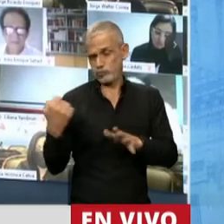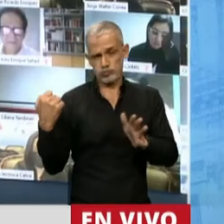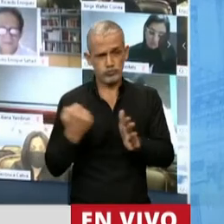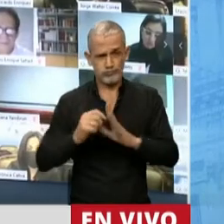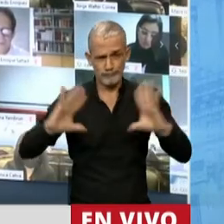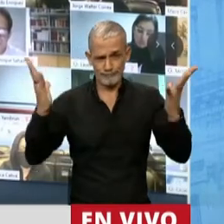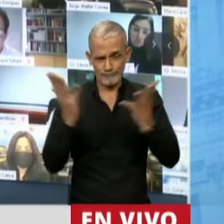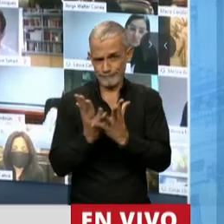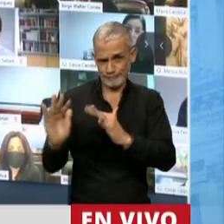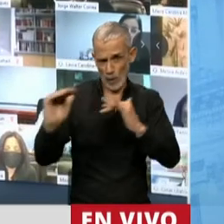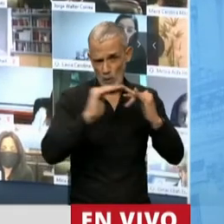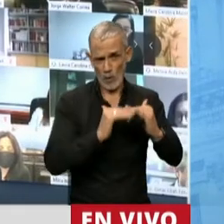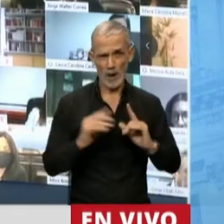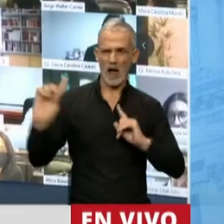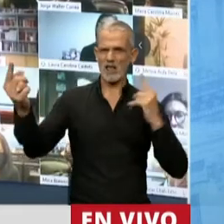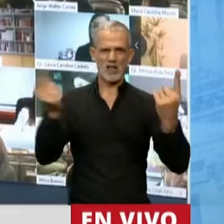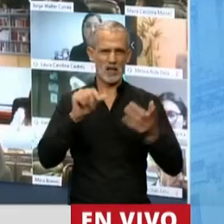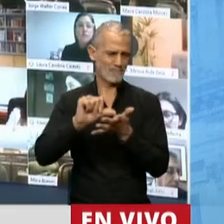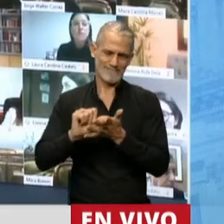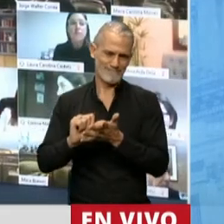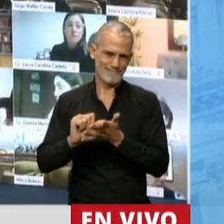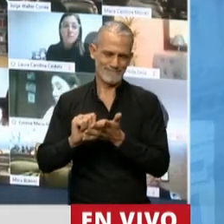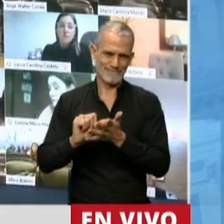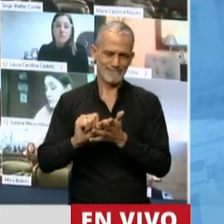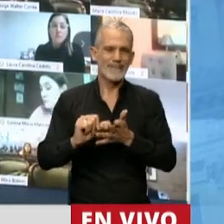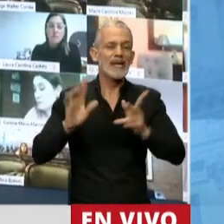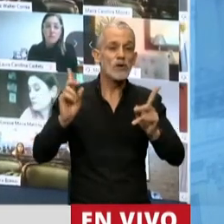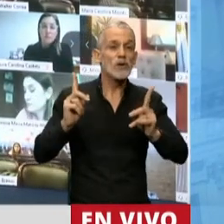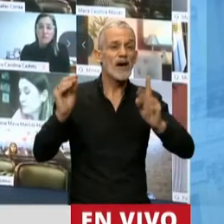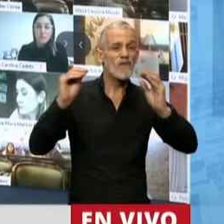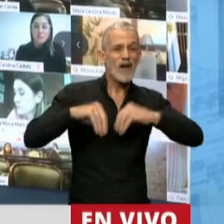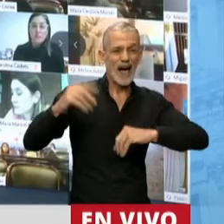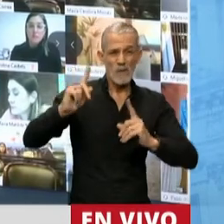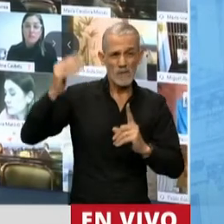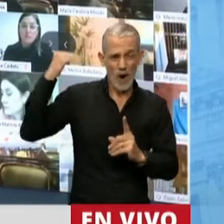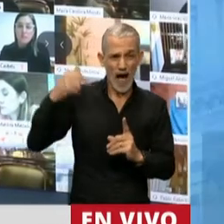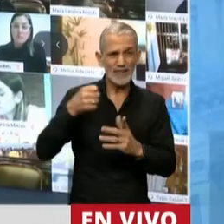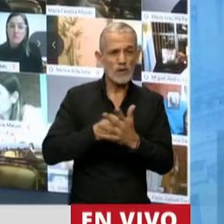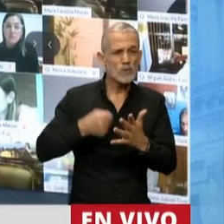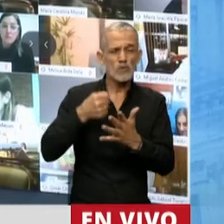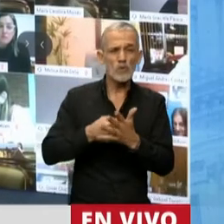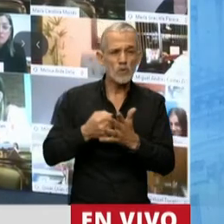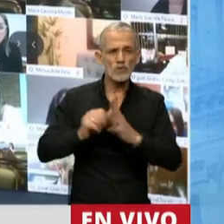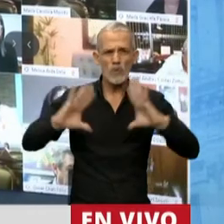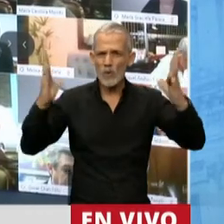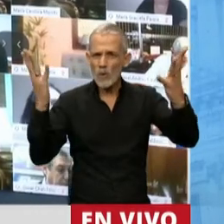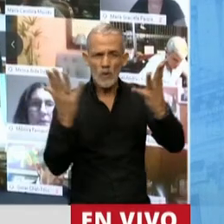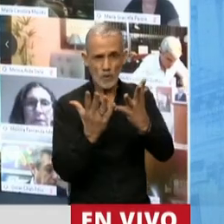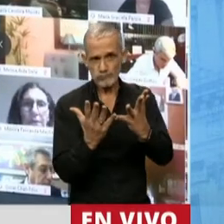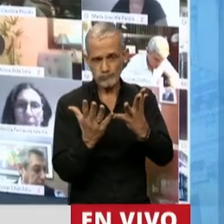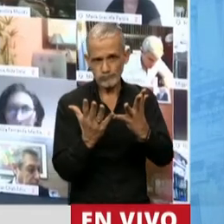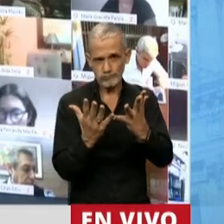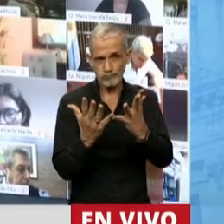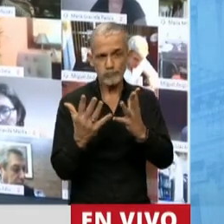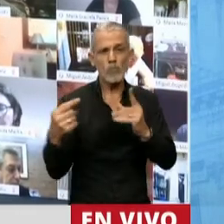realidad global y parte del fracaso en esa lucha contra esa realidad global ha